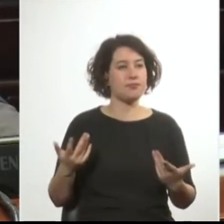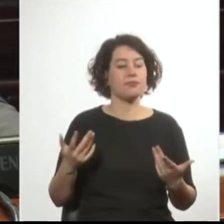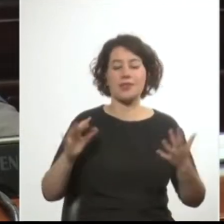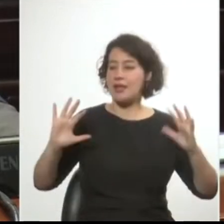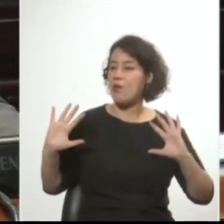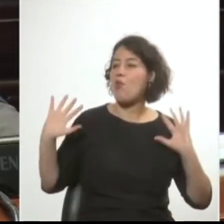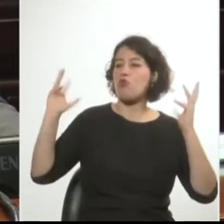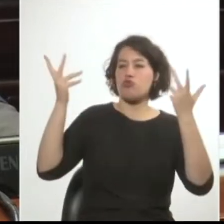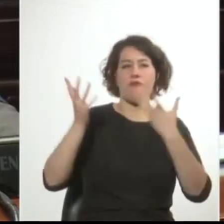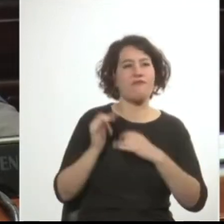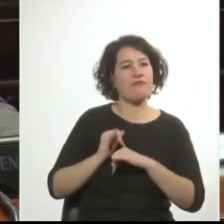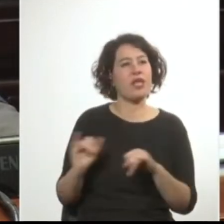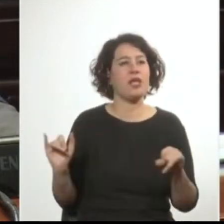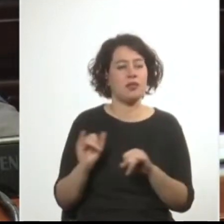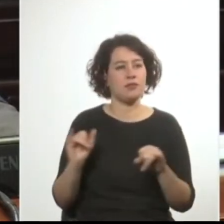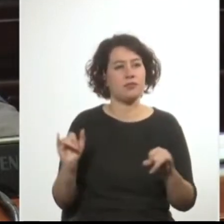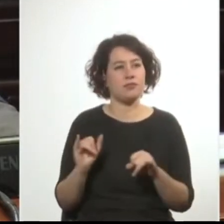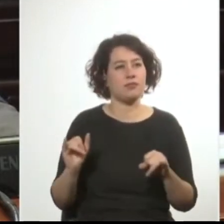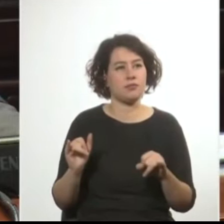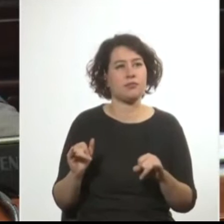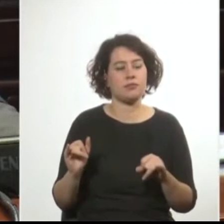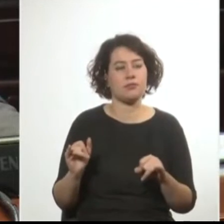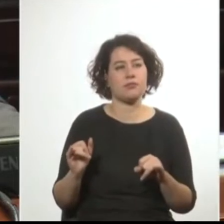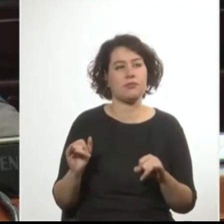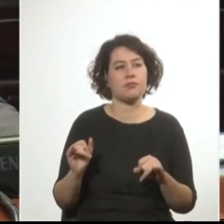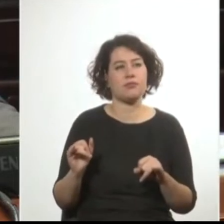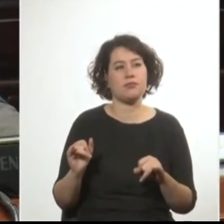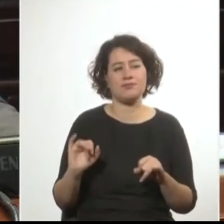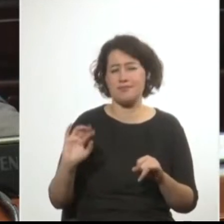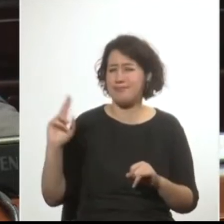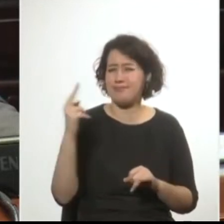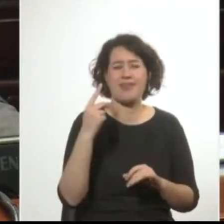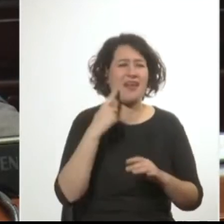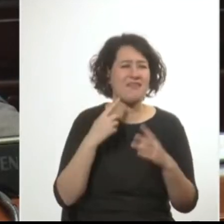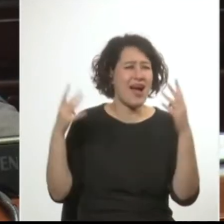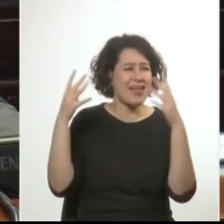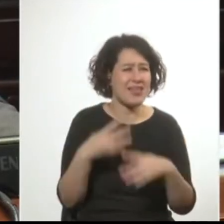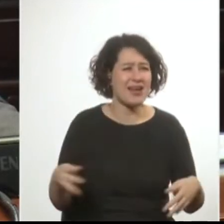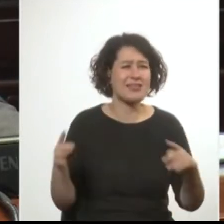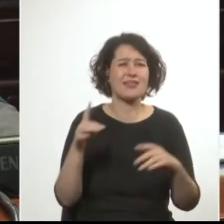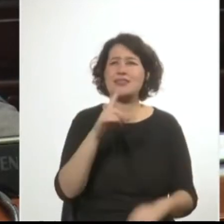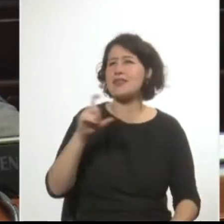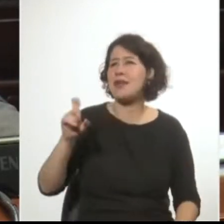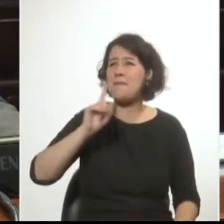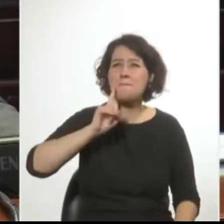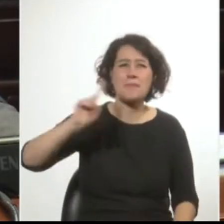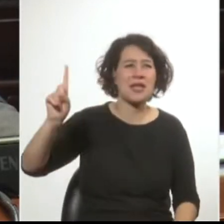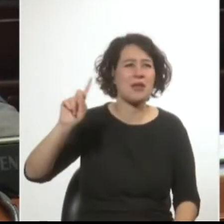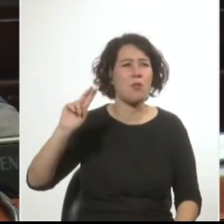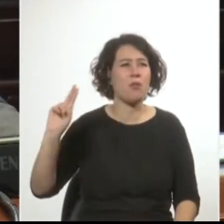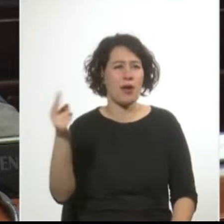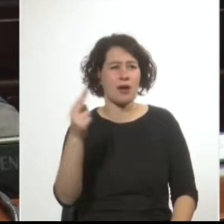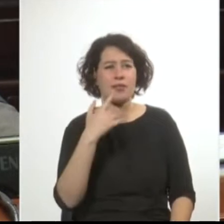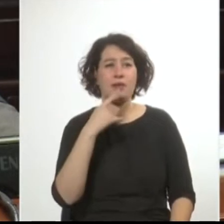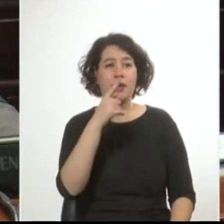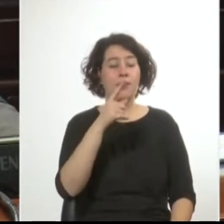revolución que terminaba particularmente sangrienta, con batallas que dejaron centenadas de muertes como fueron las